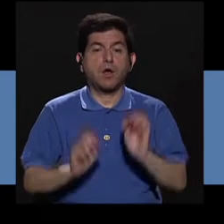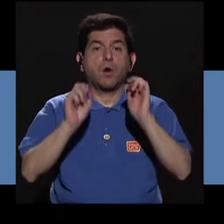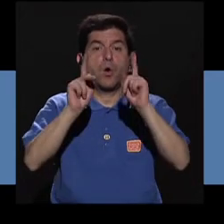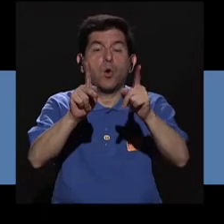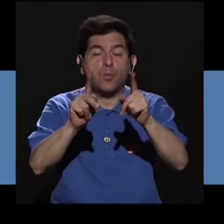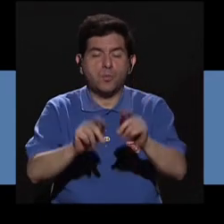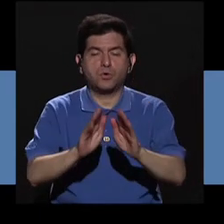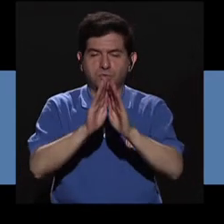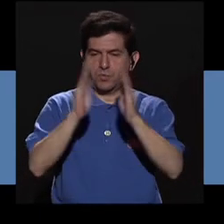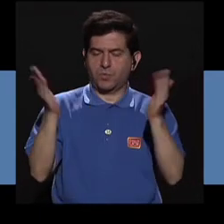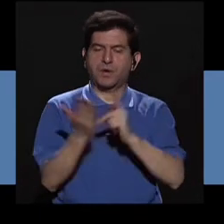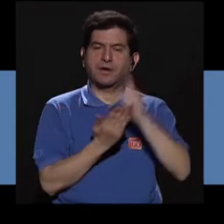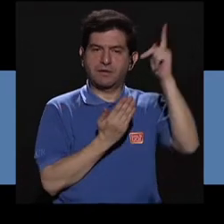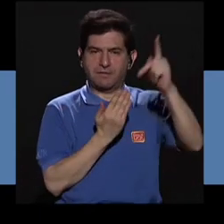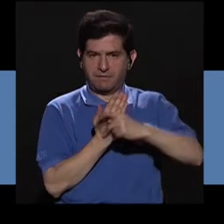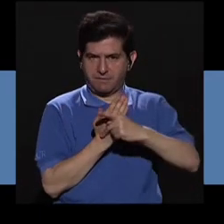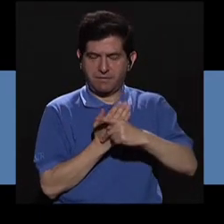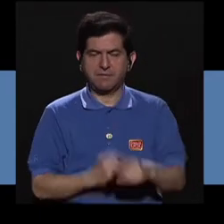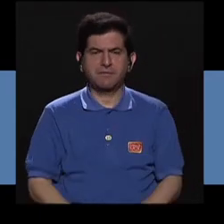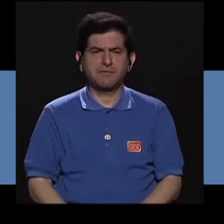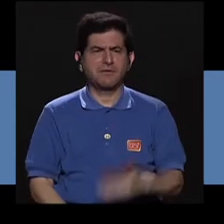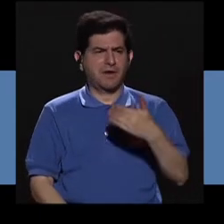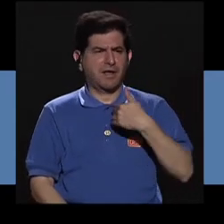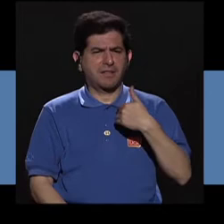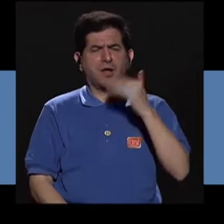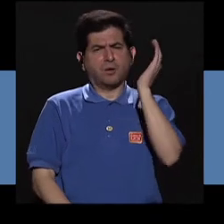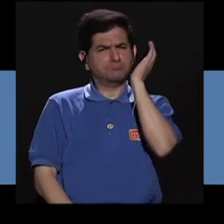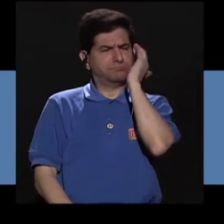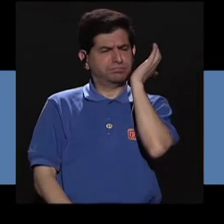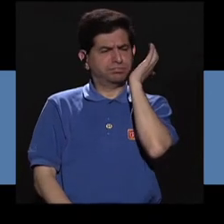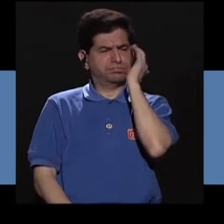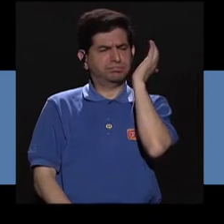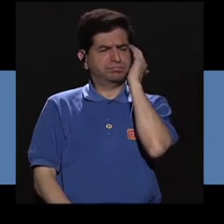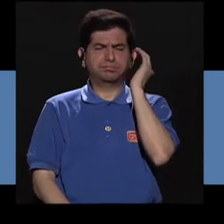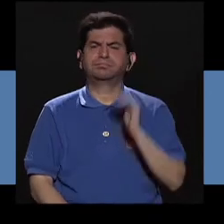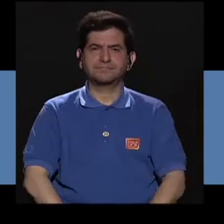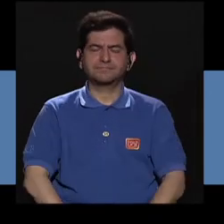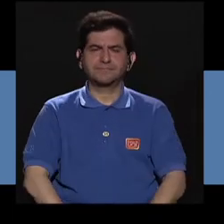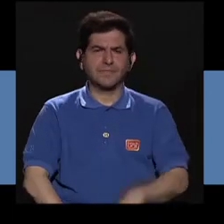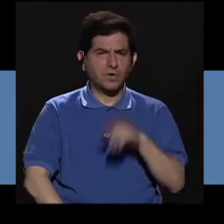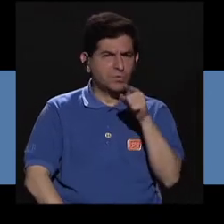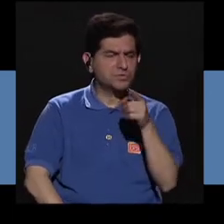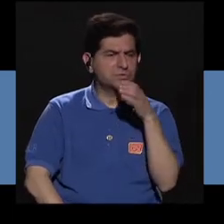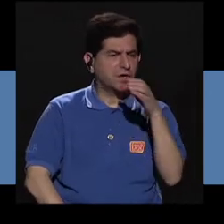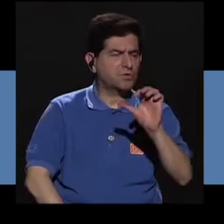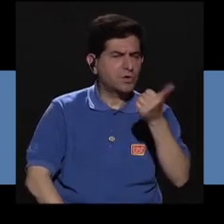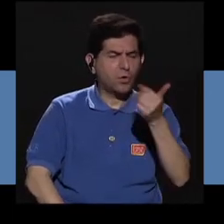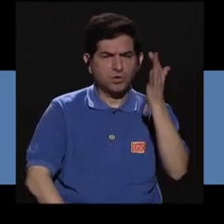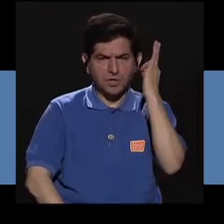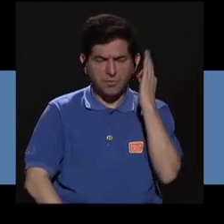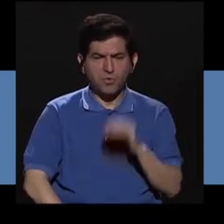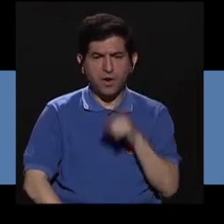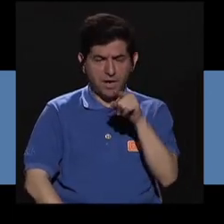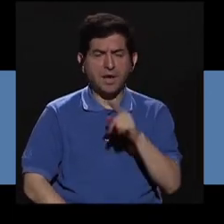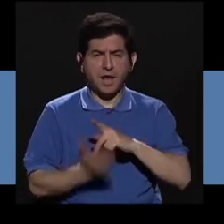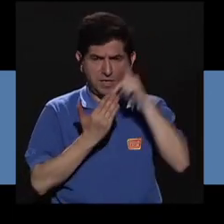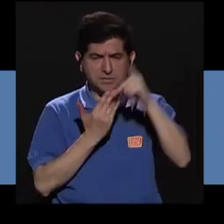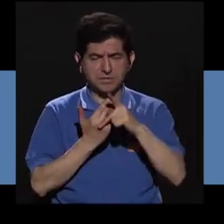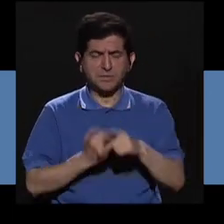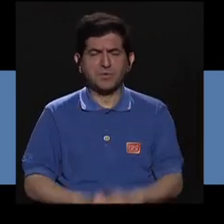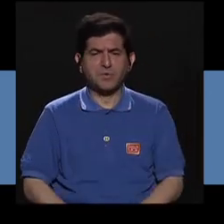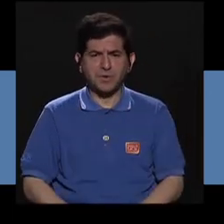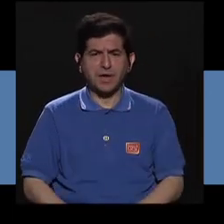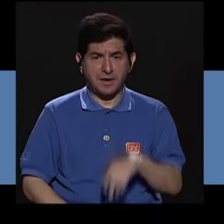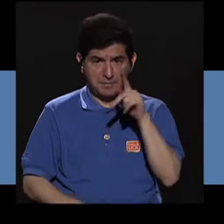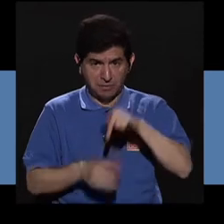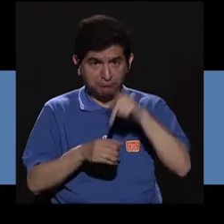ventana amplia, ¿verdad? Que nos abre este programa para tener mucho conocimiento. ¿Le recomendaría a otras mujeres llevar